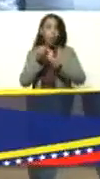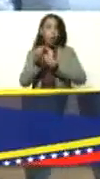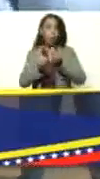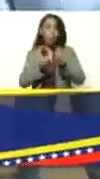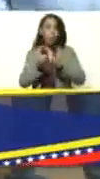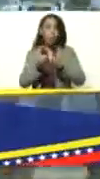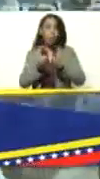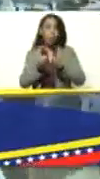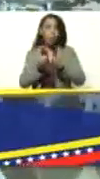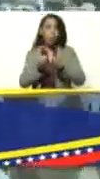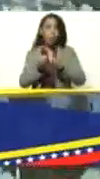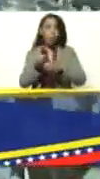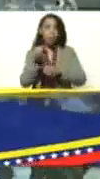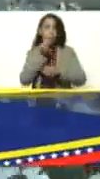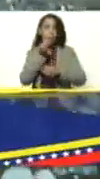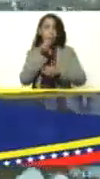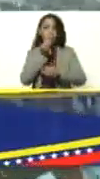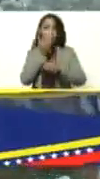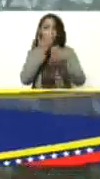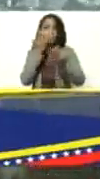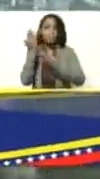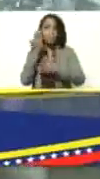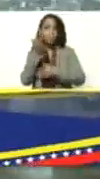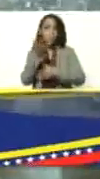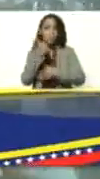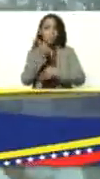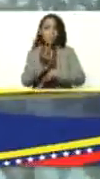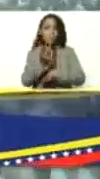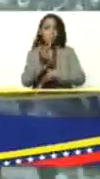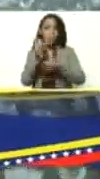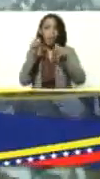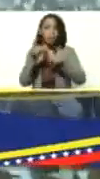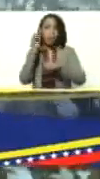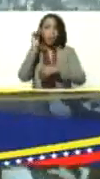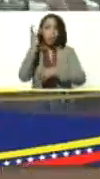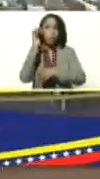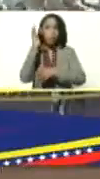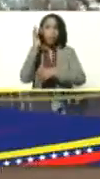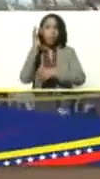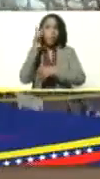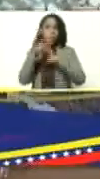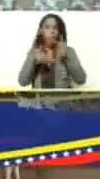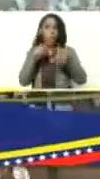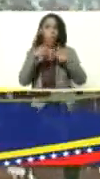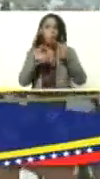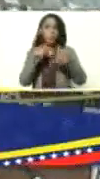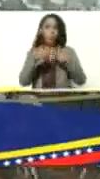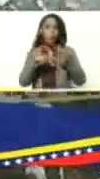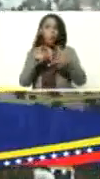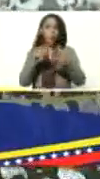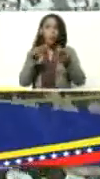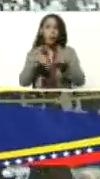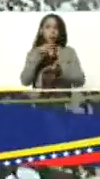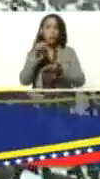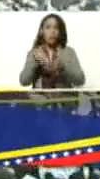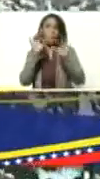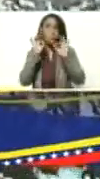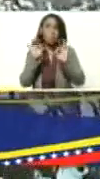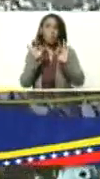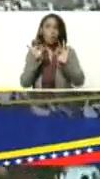producción de cereales como usted lo ha venido diciendo en esta jornada de producción a nivel nacional y en especial